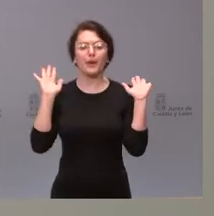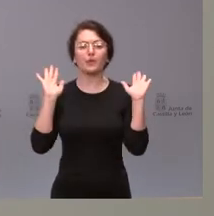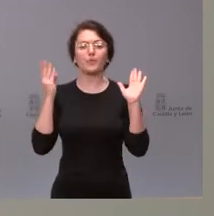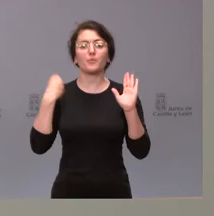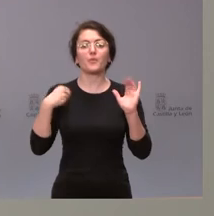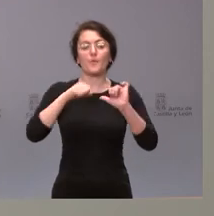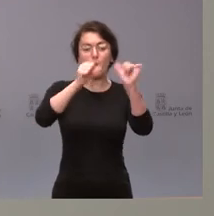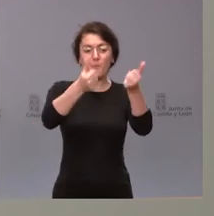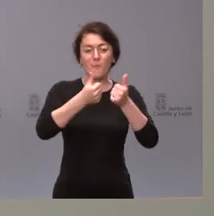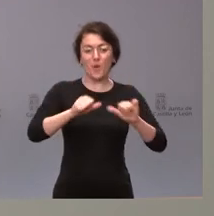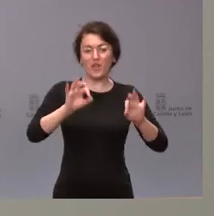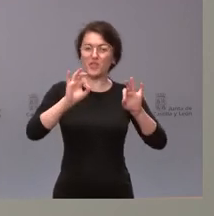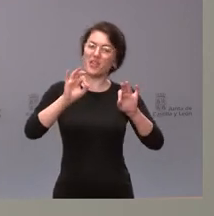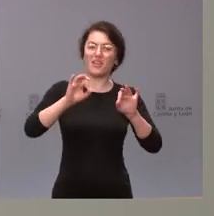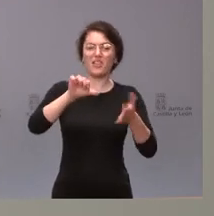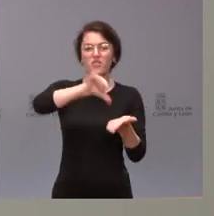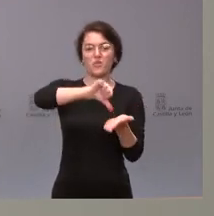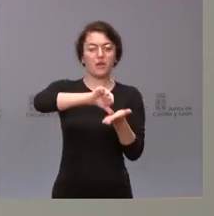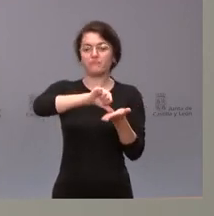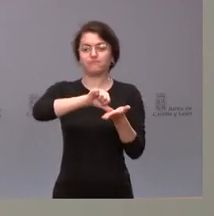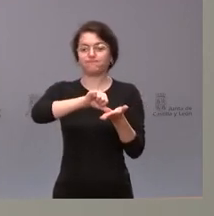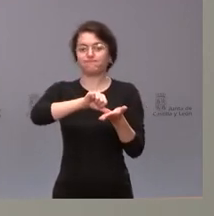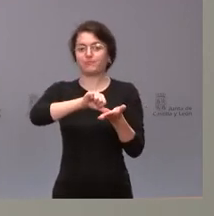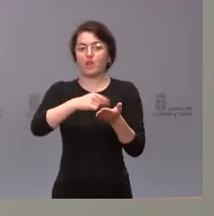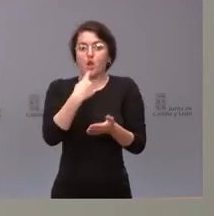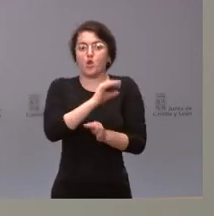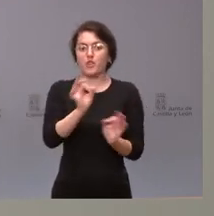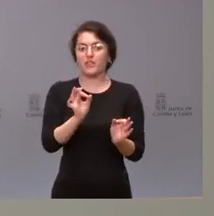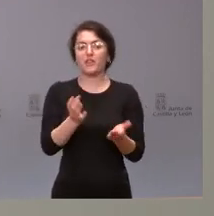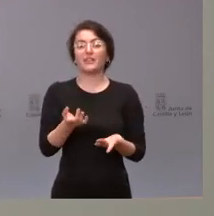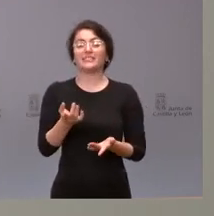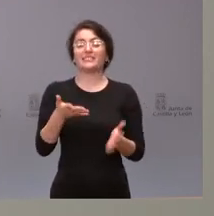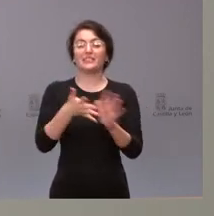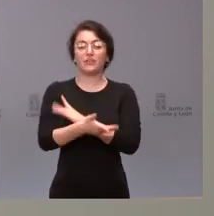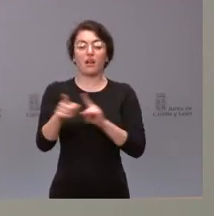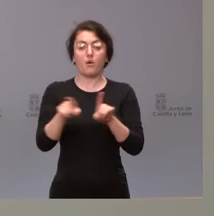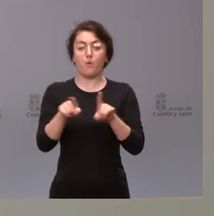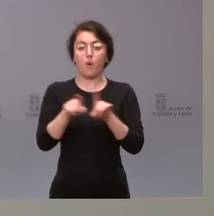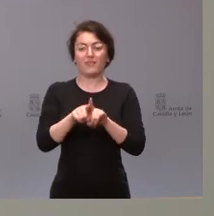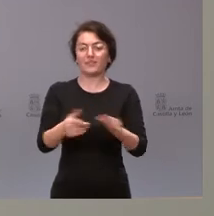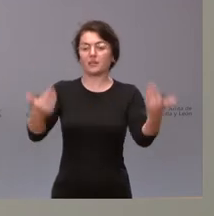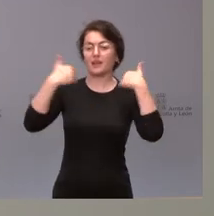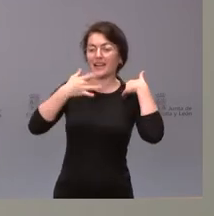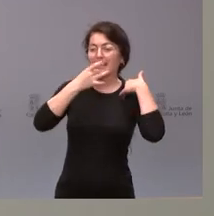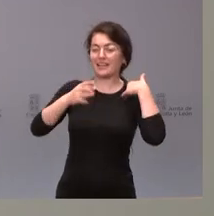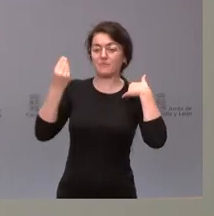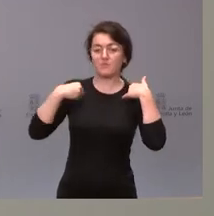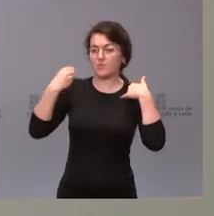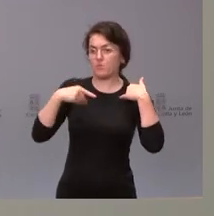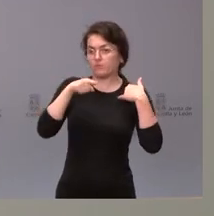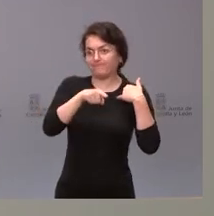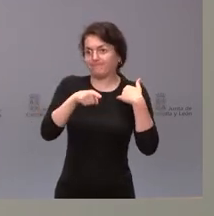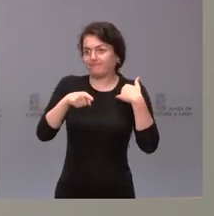la ciudad y, por tanto, tiene que ser ese modelo el que se ha definido básicamente por quien tiene la competencia en este ámbito. Somos conscientes de que hay